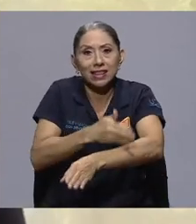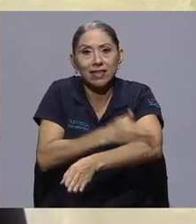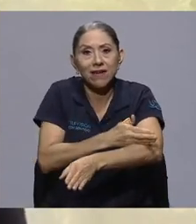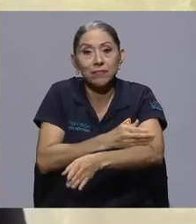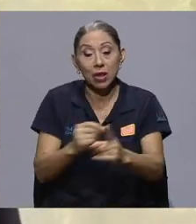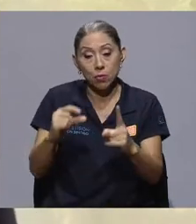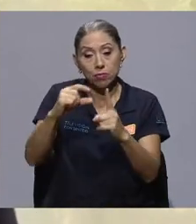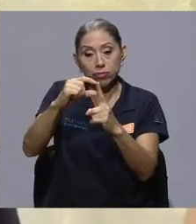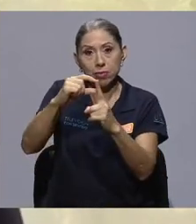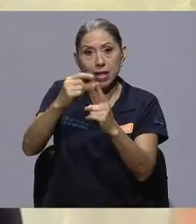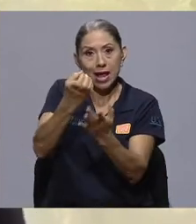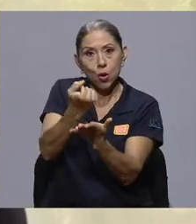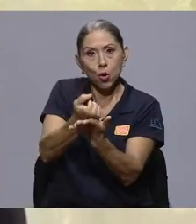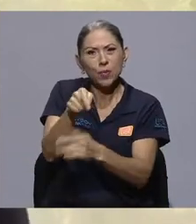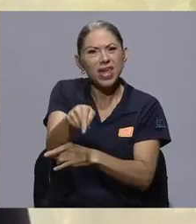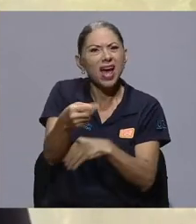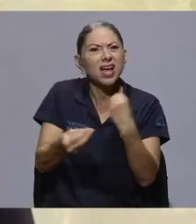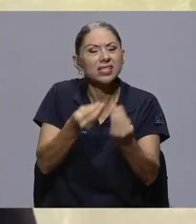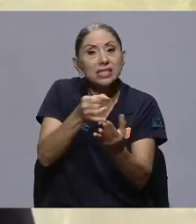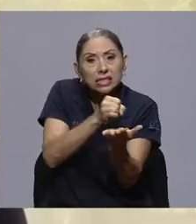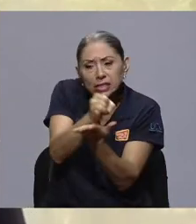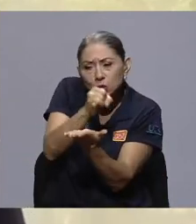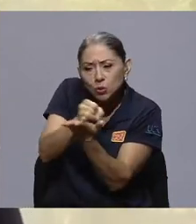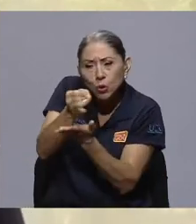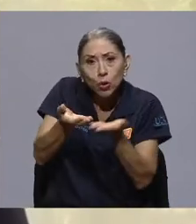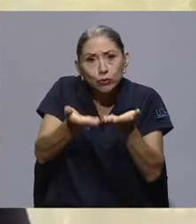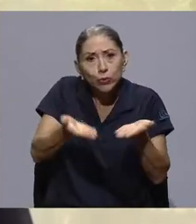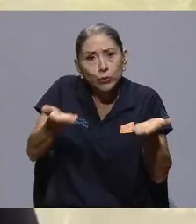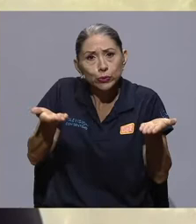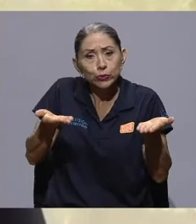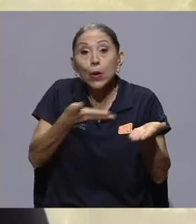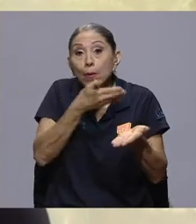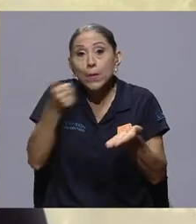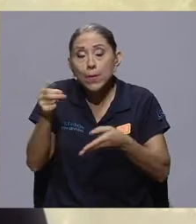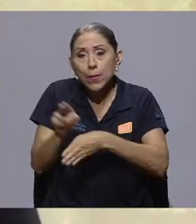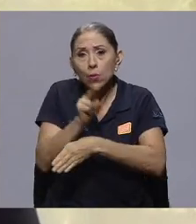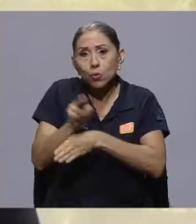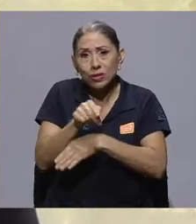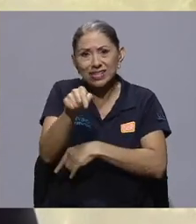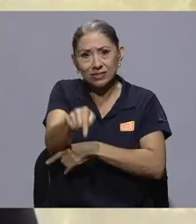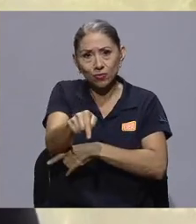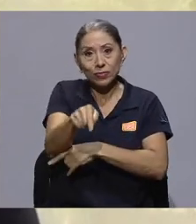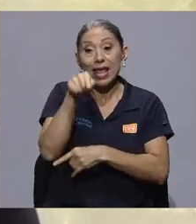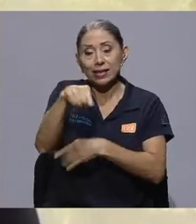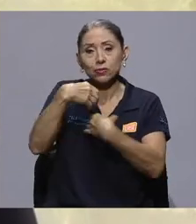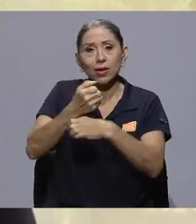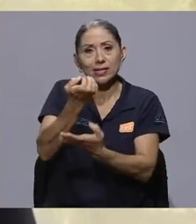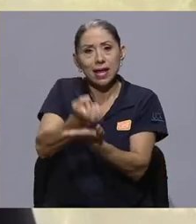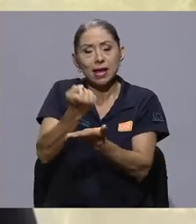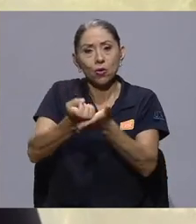economía, es el estudio de los recursos y la mejor utilización de los recursos. Eso es lo que hacen los economistas.